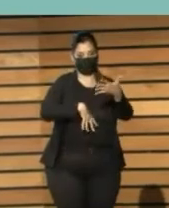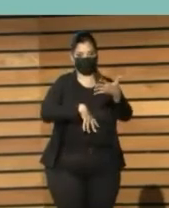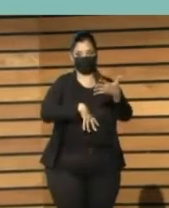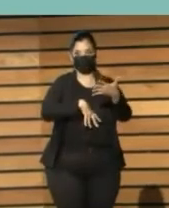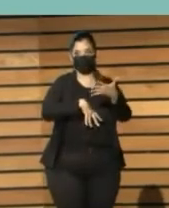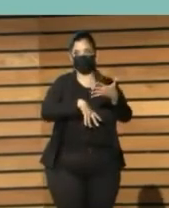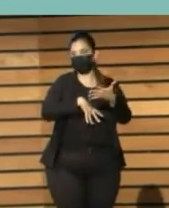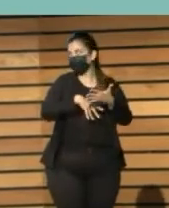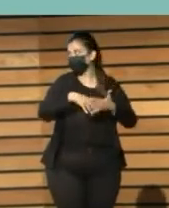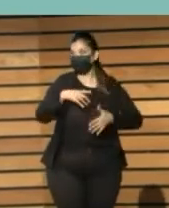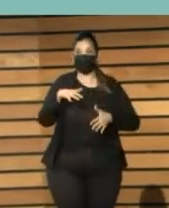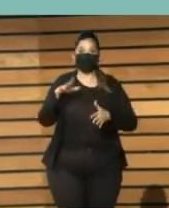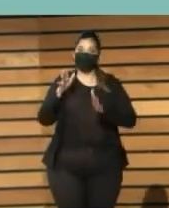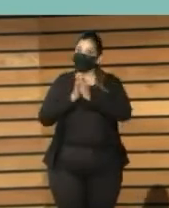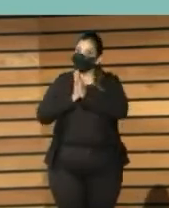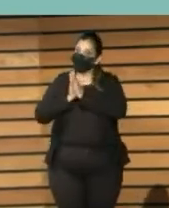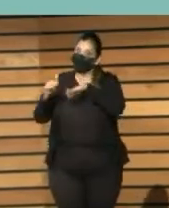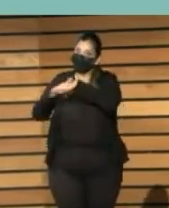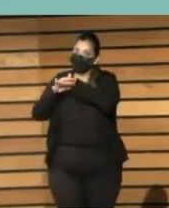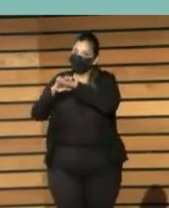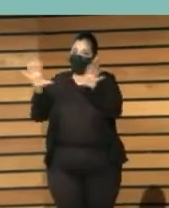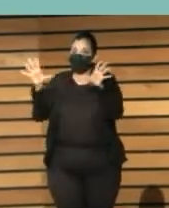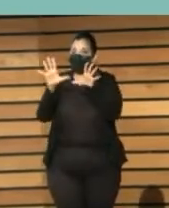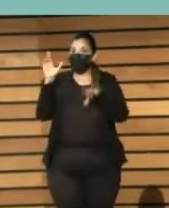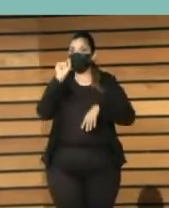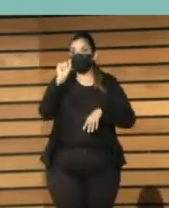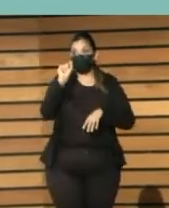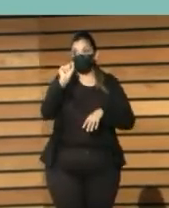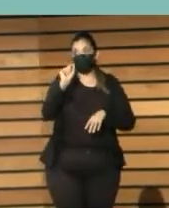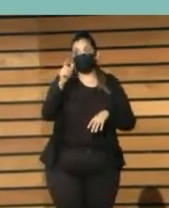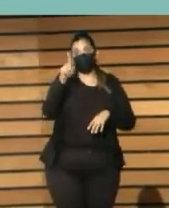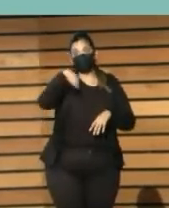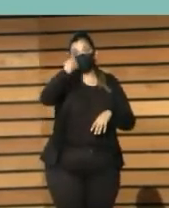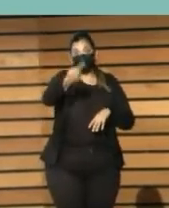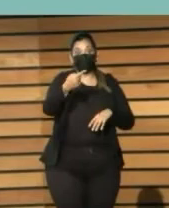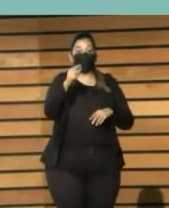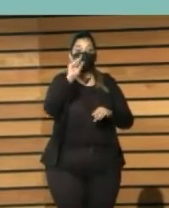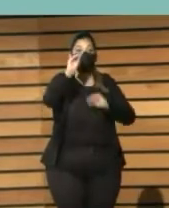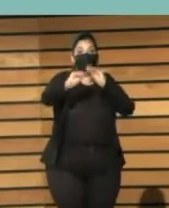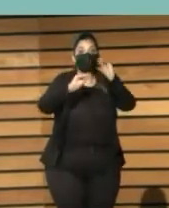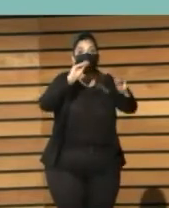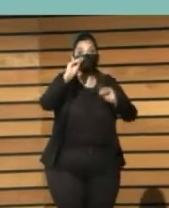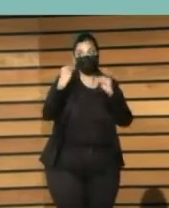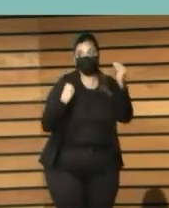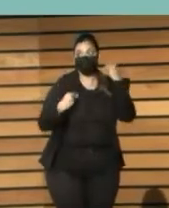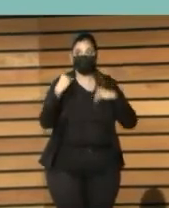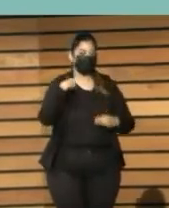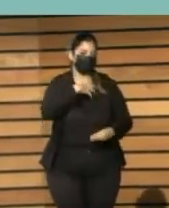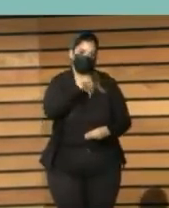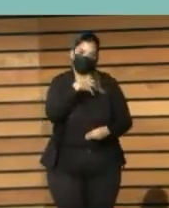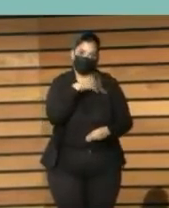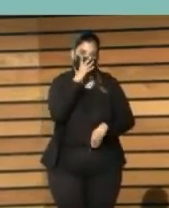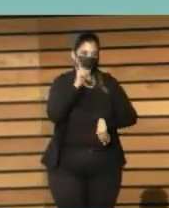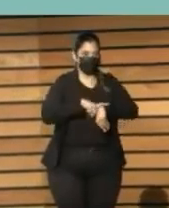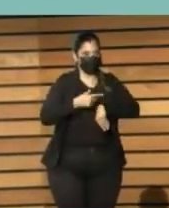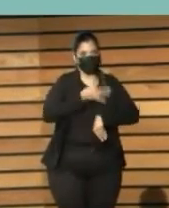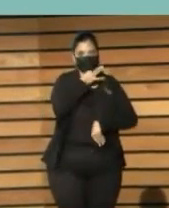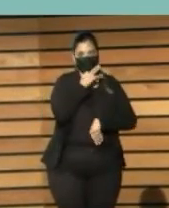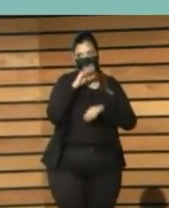que cuentan con esos diez minutitos y que lamentablemente no habrá el turno de preguntas porque andamos con un poco mal de tiempo. Gracias.